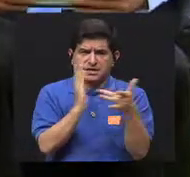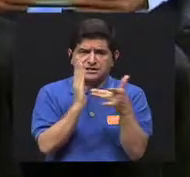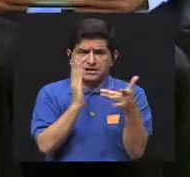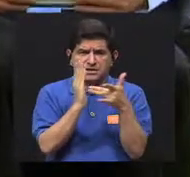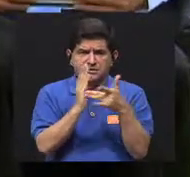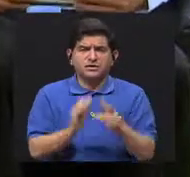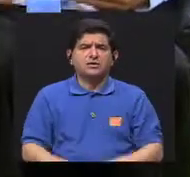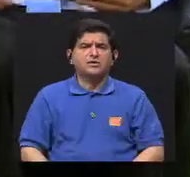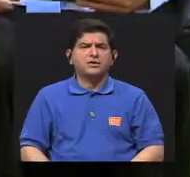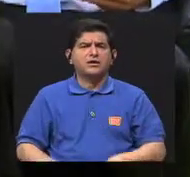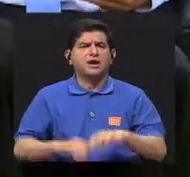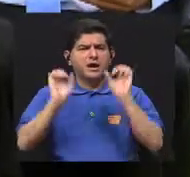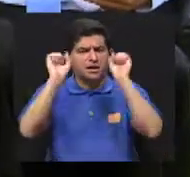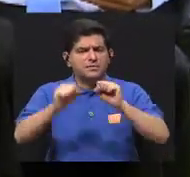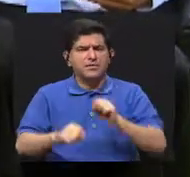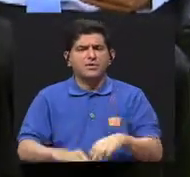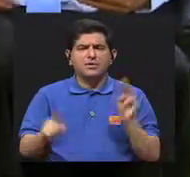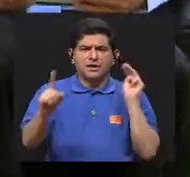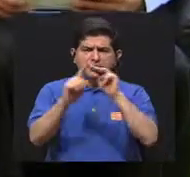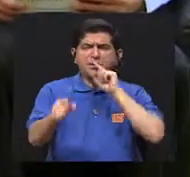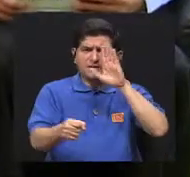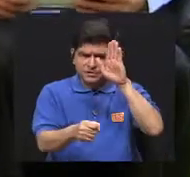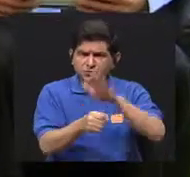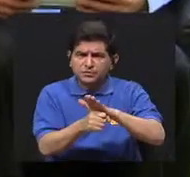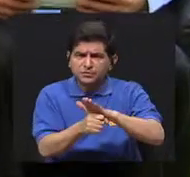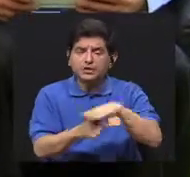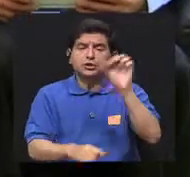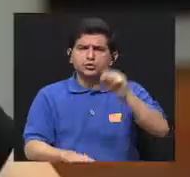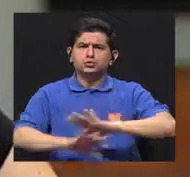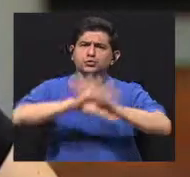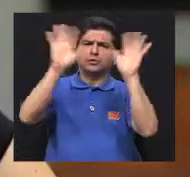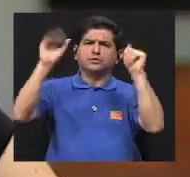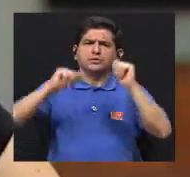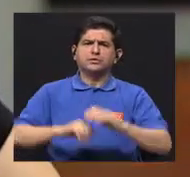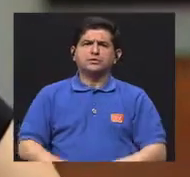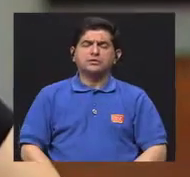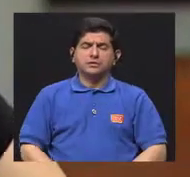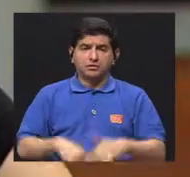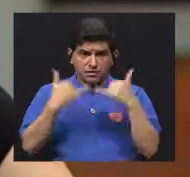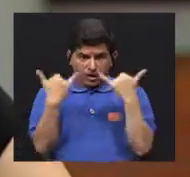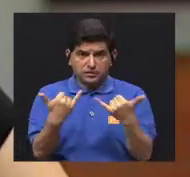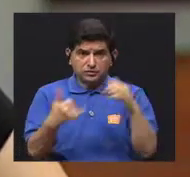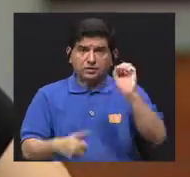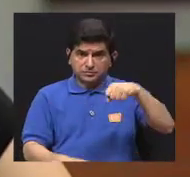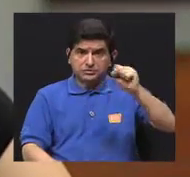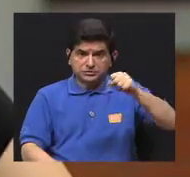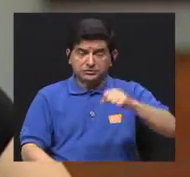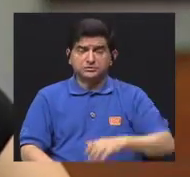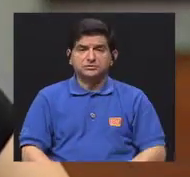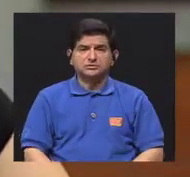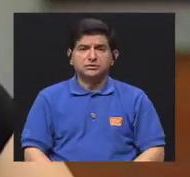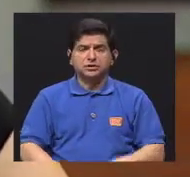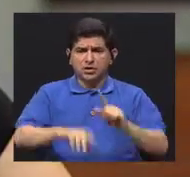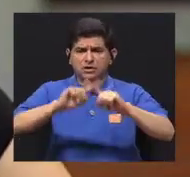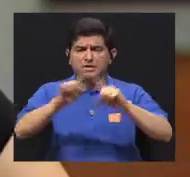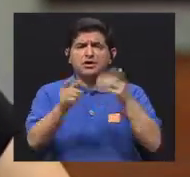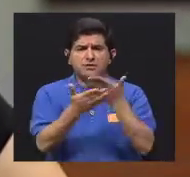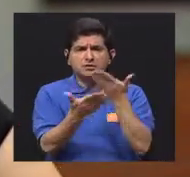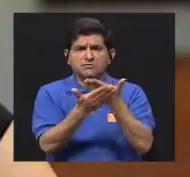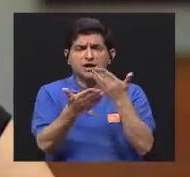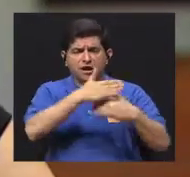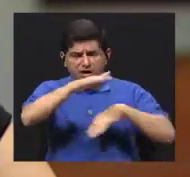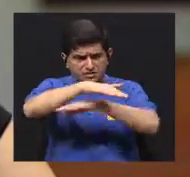tecnológicas se pueda conseguir metas que sean alcanzables? Sí, claro. En este momento sí hay bastante